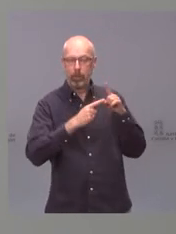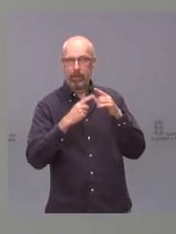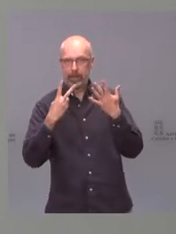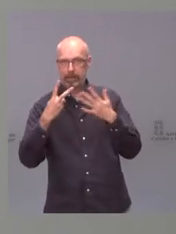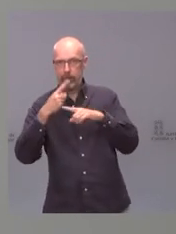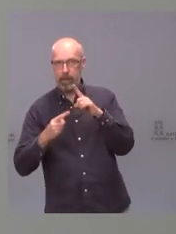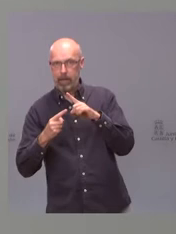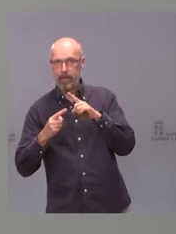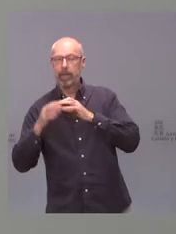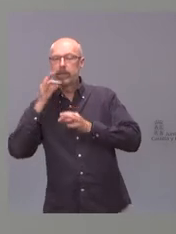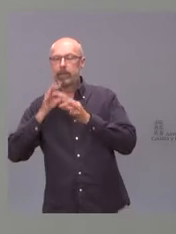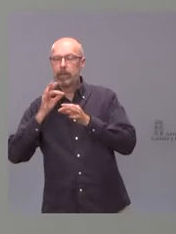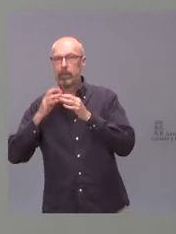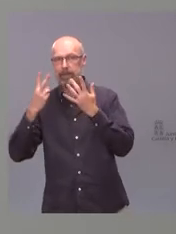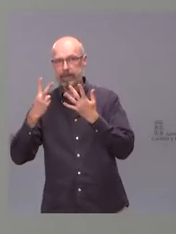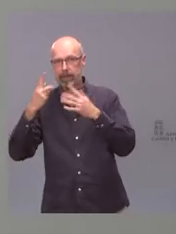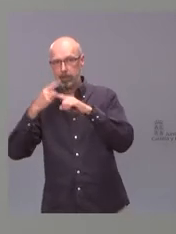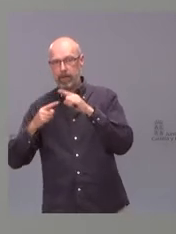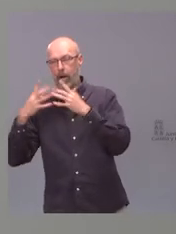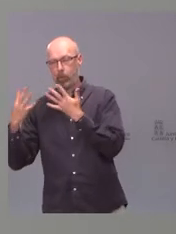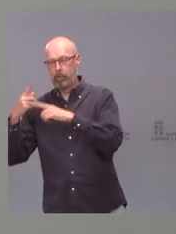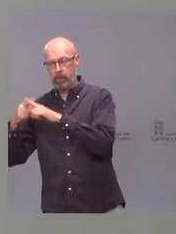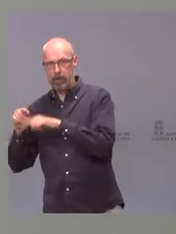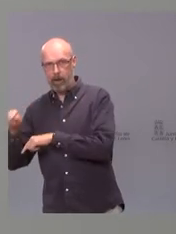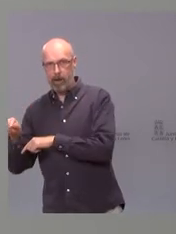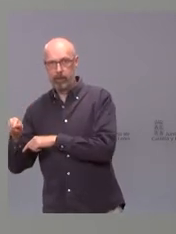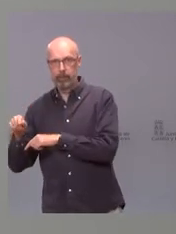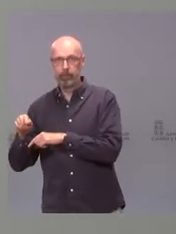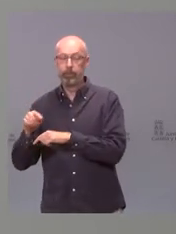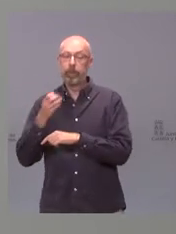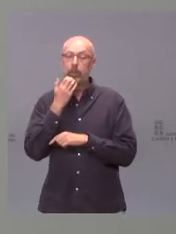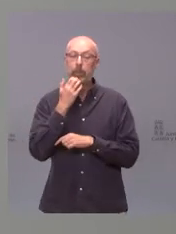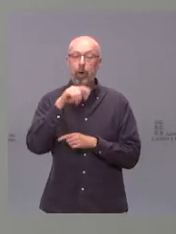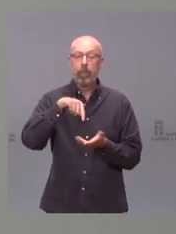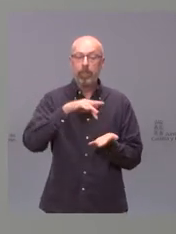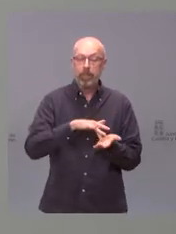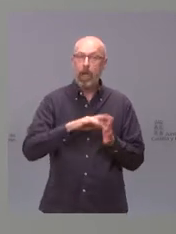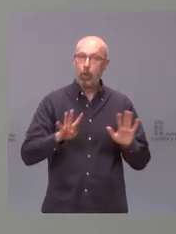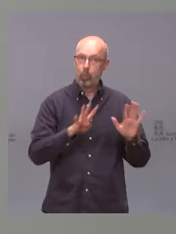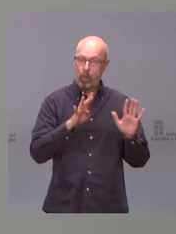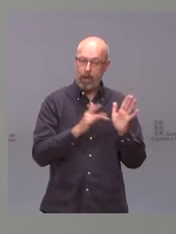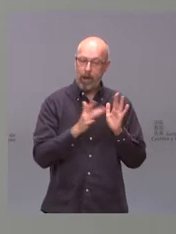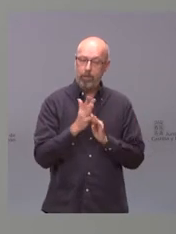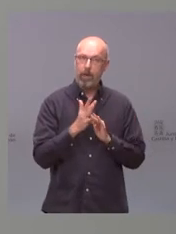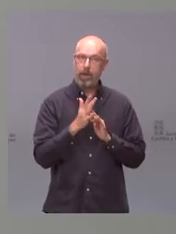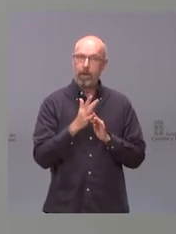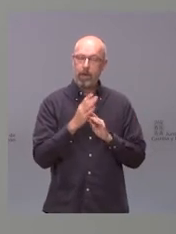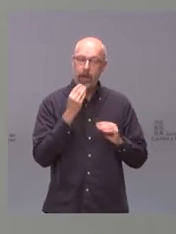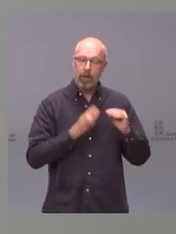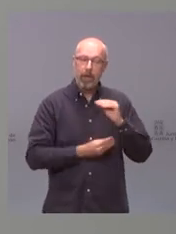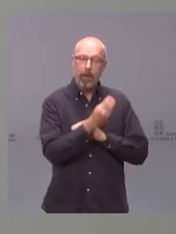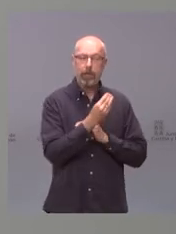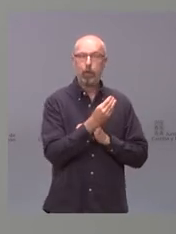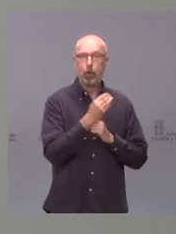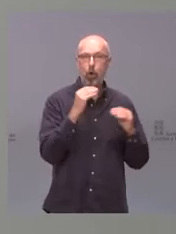los que están citados en el 9 de abril son los que han nacido en los meses de octubre,